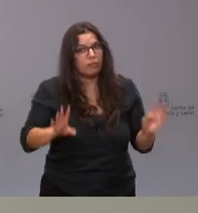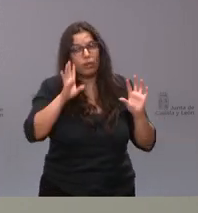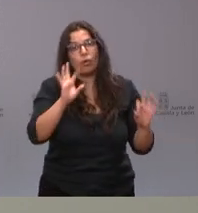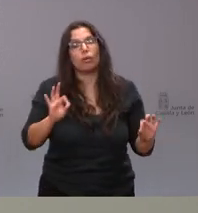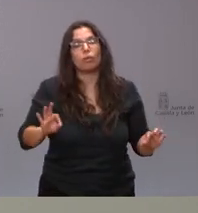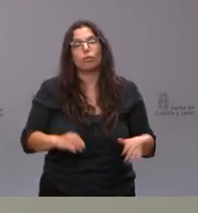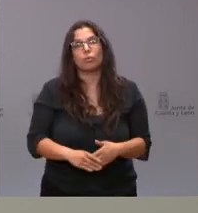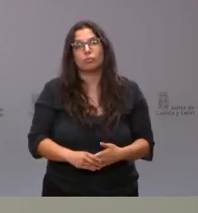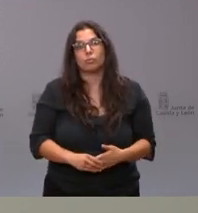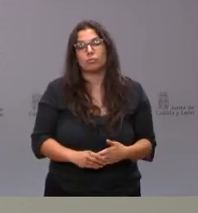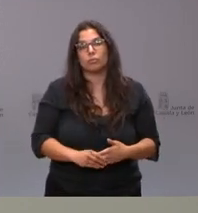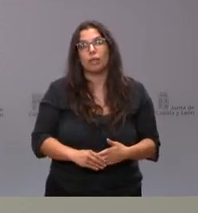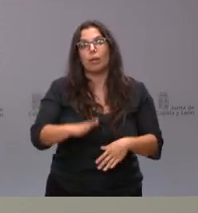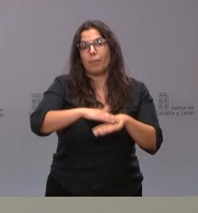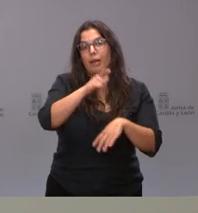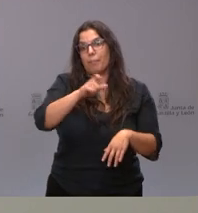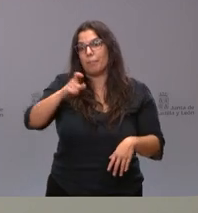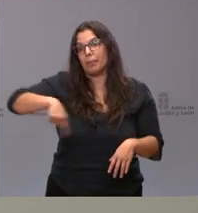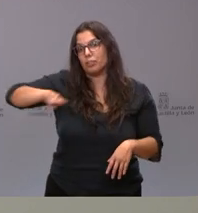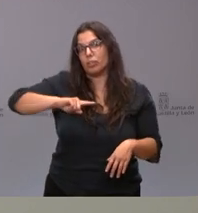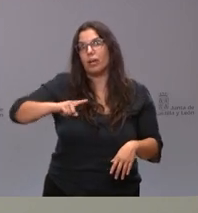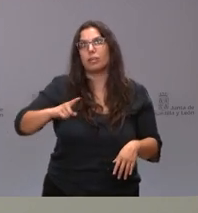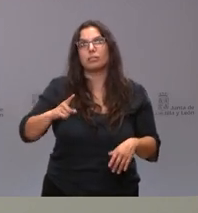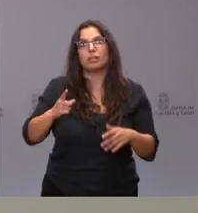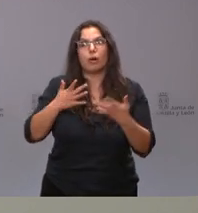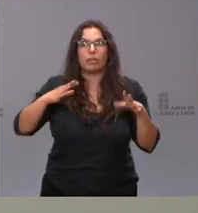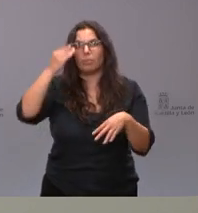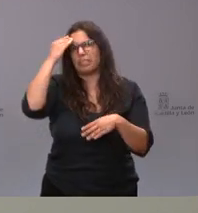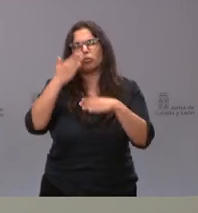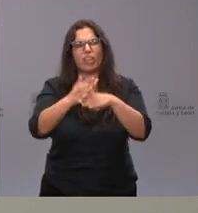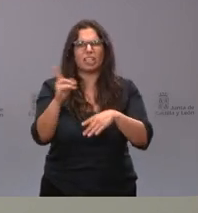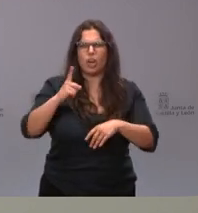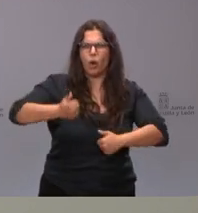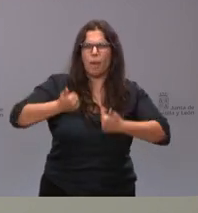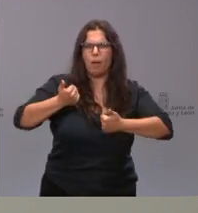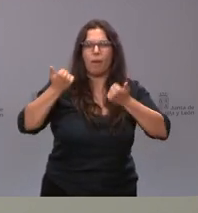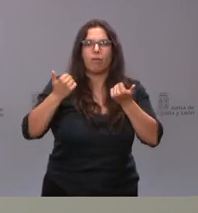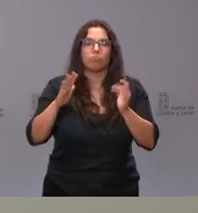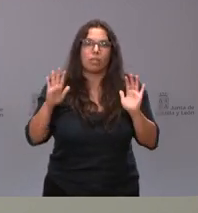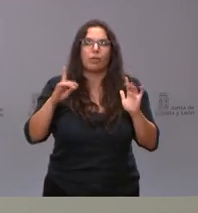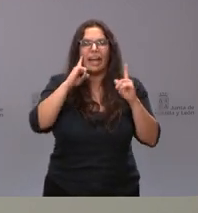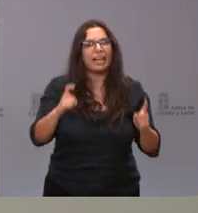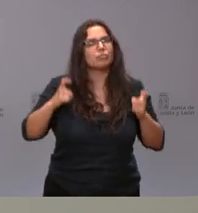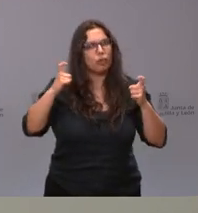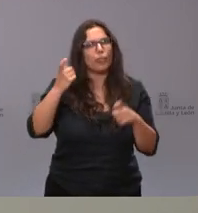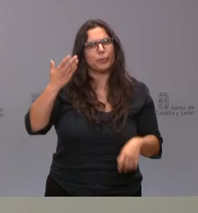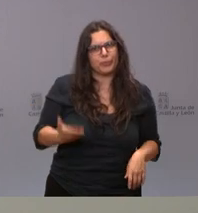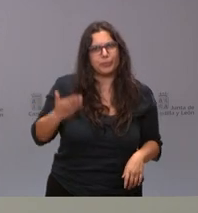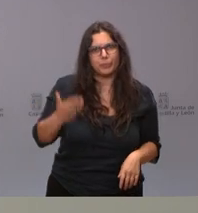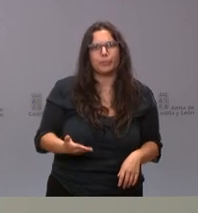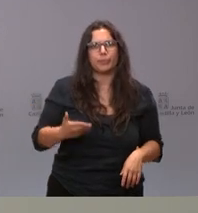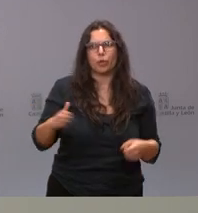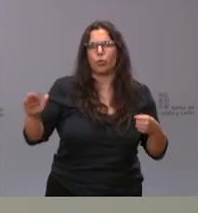Naturalmente, para mucha gente, pues podrá seguir siendo aún así insuficiente, pero hay un esfuerzo muy importante, se llegan a muchas